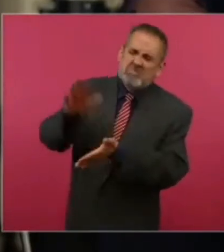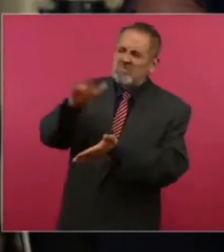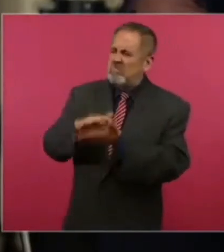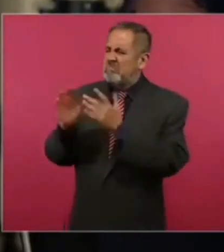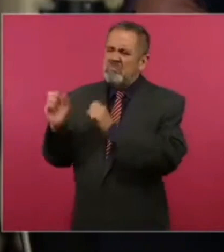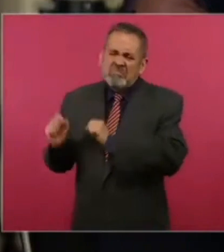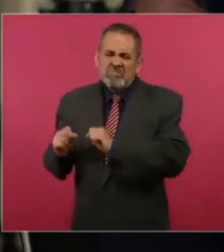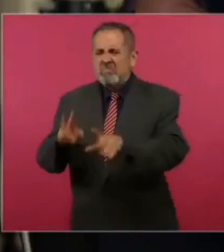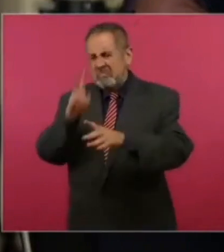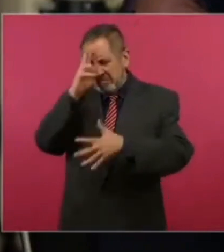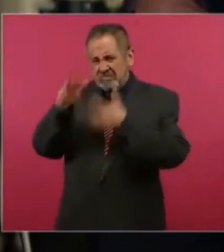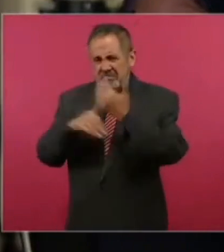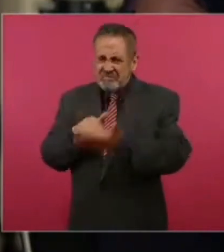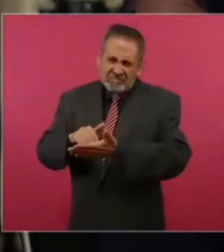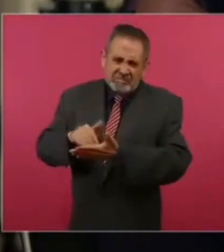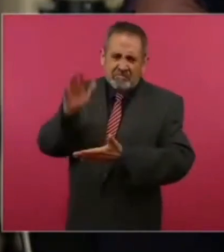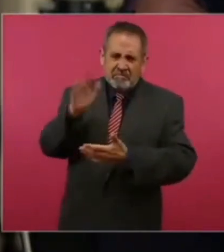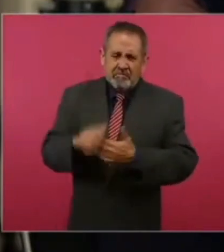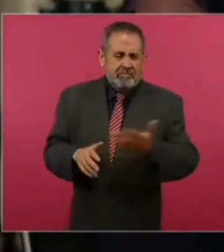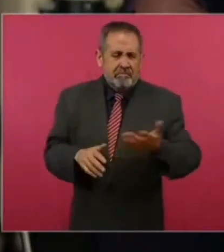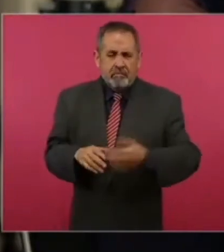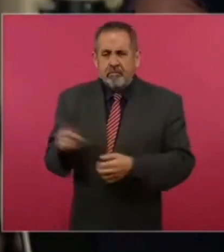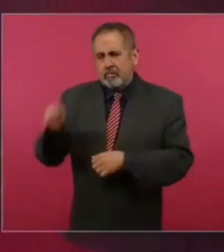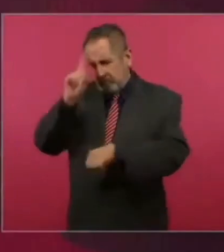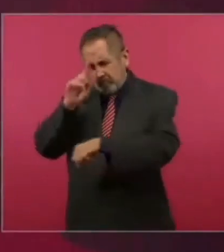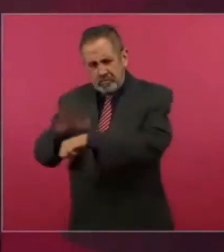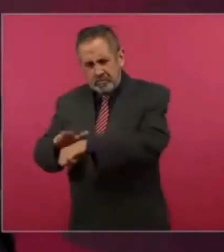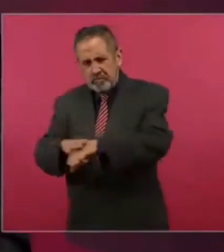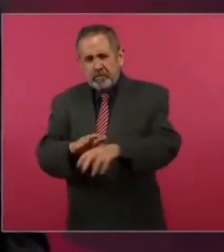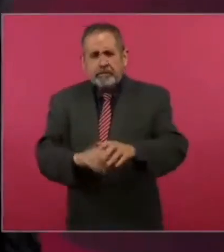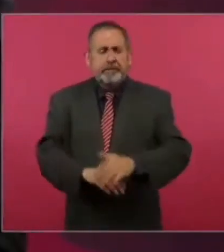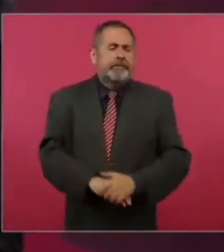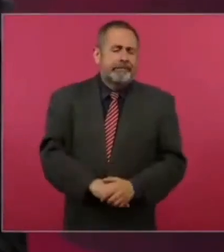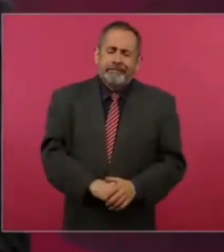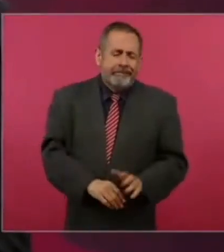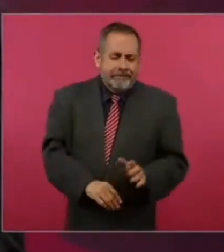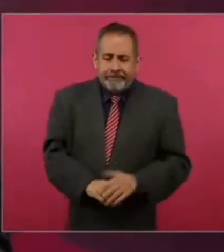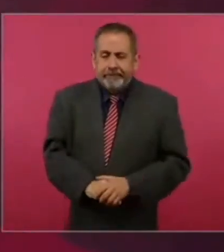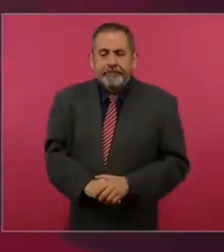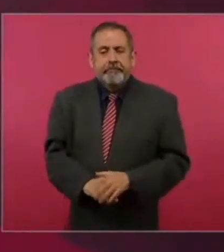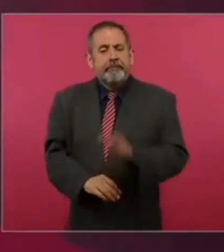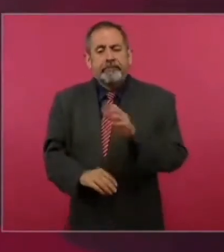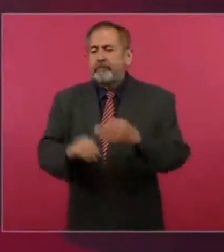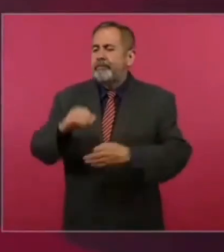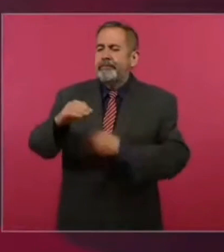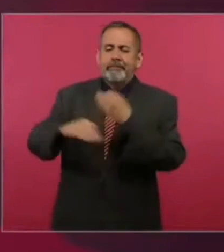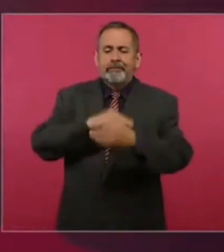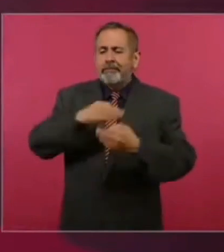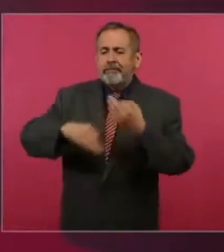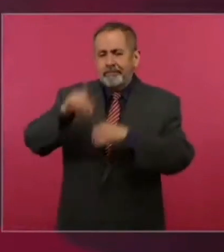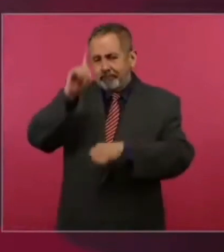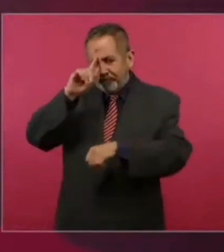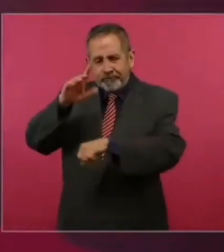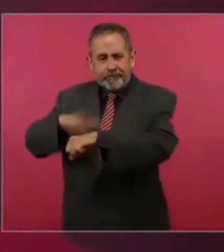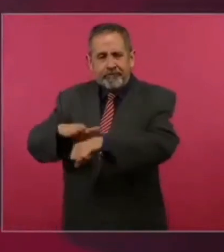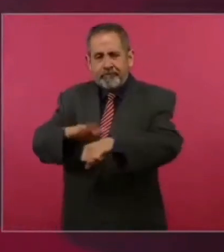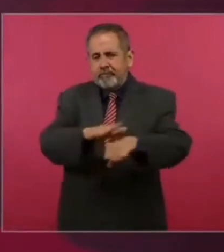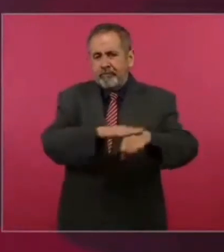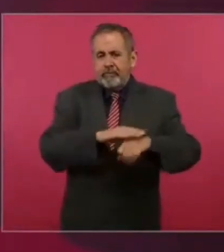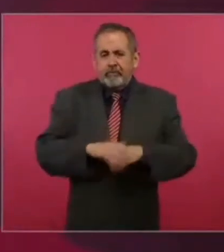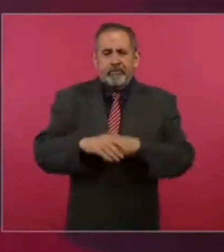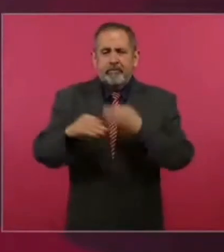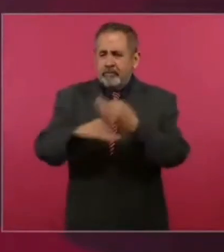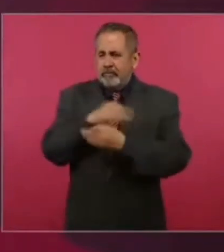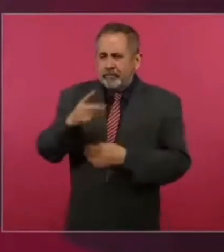¿Cabría el llamado para sus simpatizantes militantes? Sí, para todos, o sea, para todos. Hay que